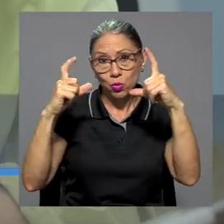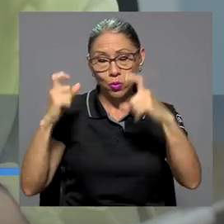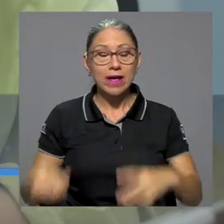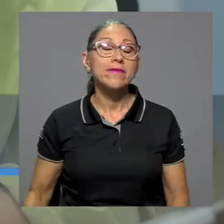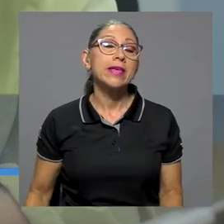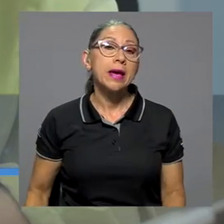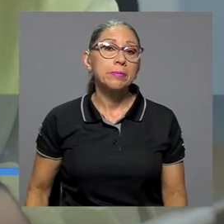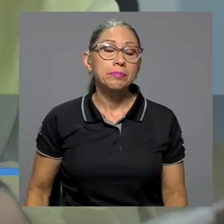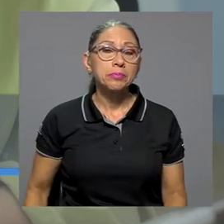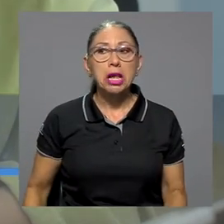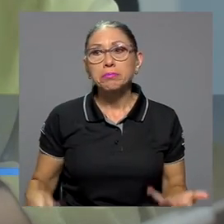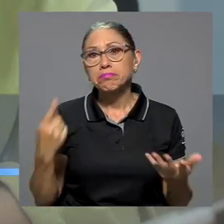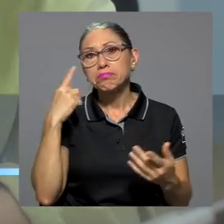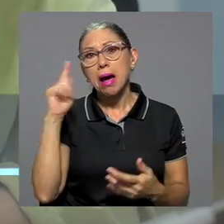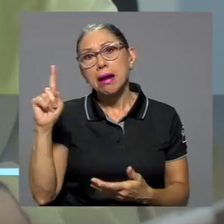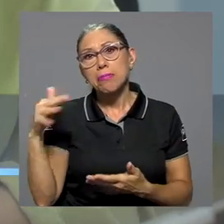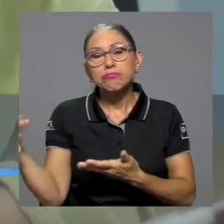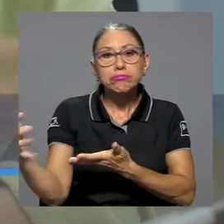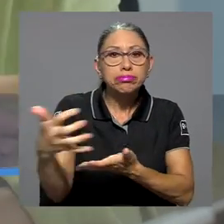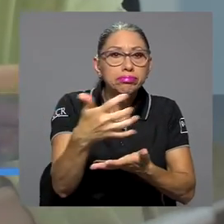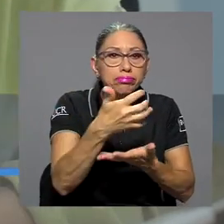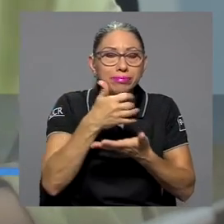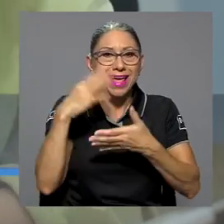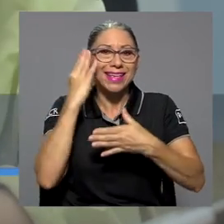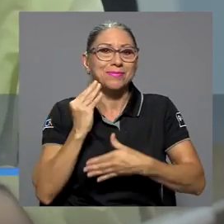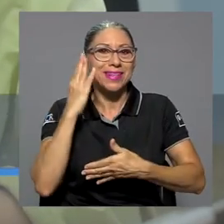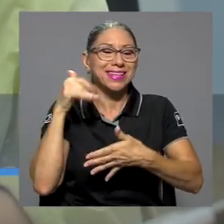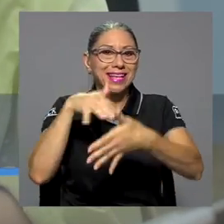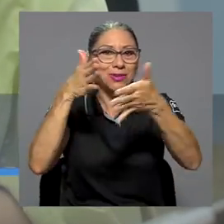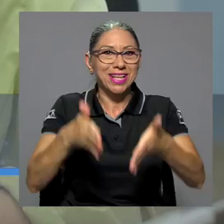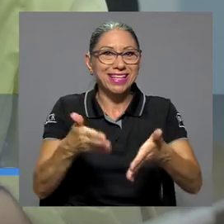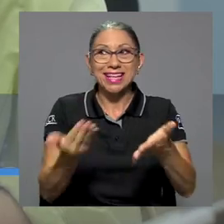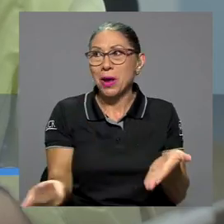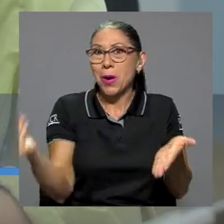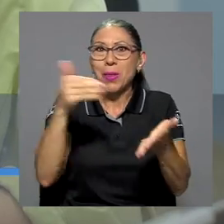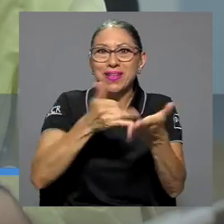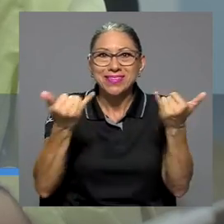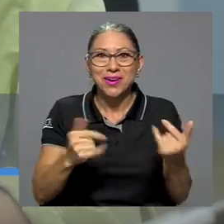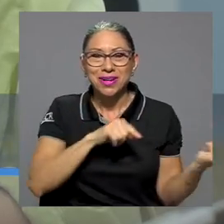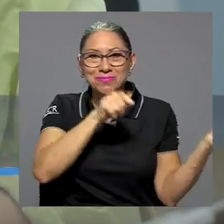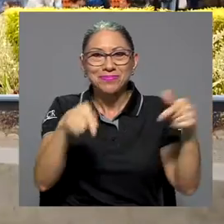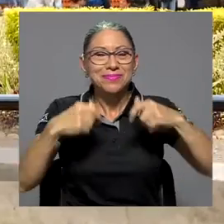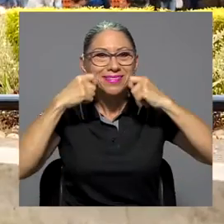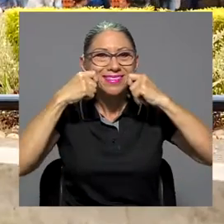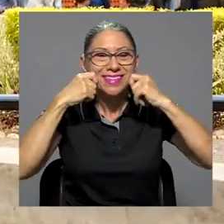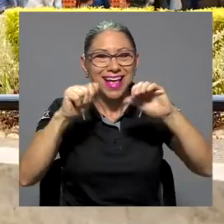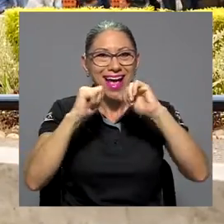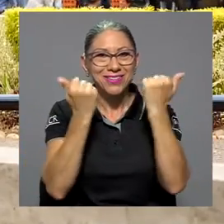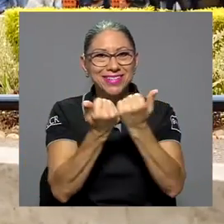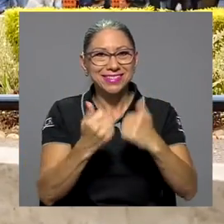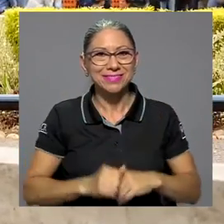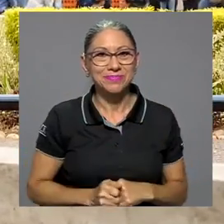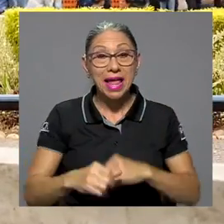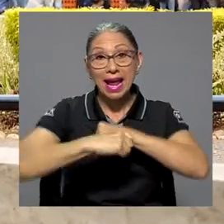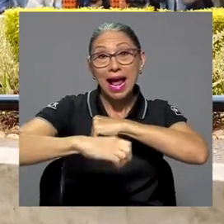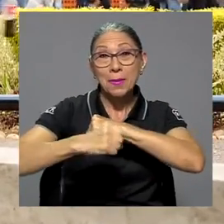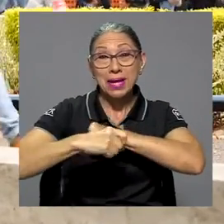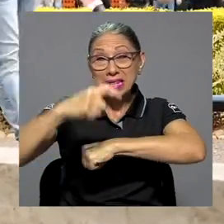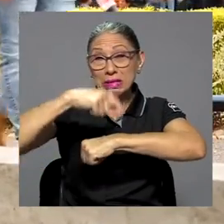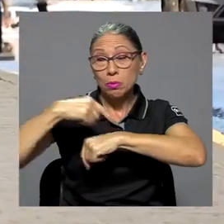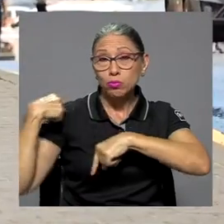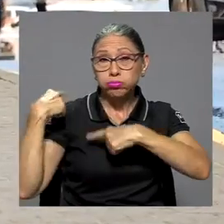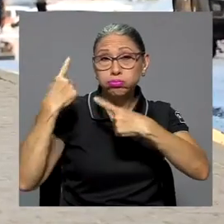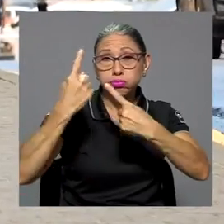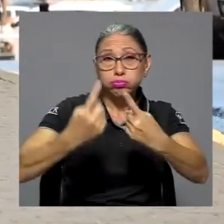recopilando la experiencia de los estudiantes en este retorno a la presencialidad en las aulas. La campaña durará todo